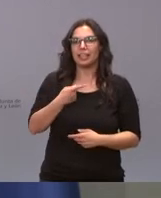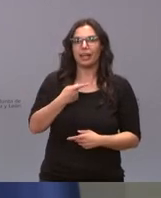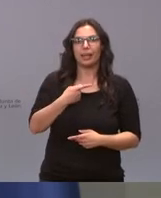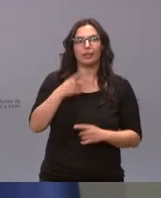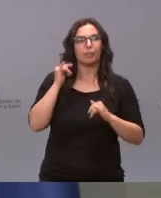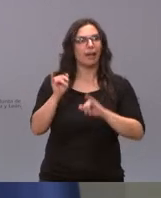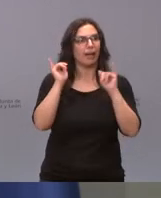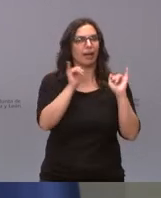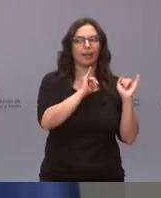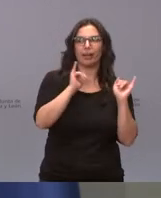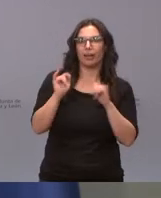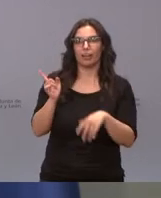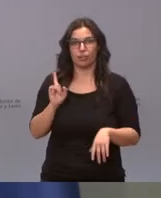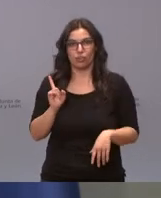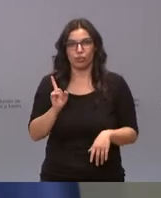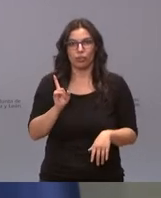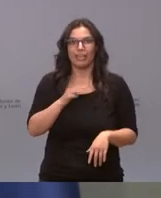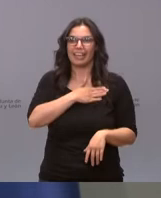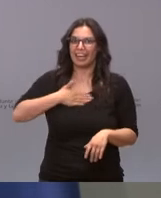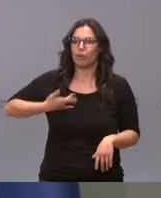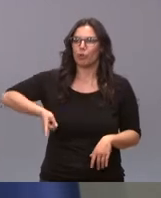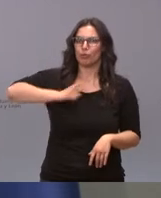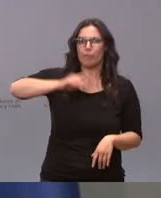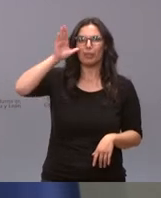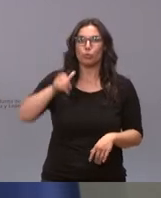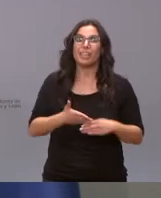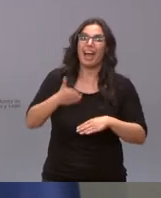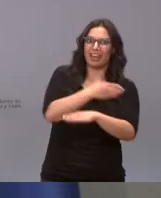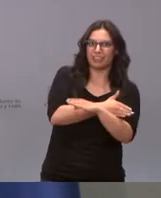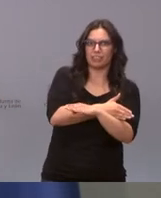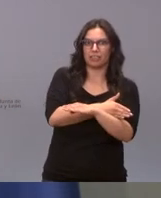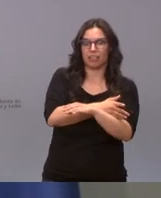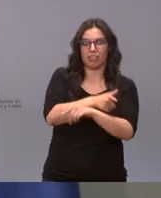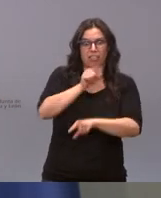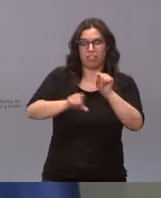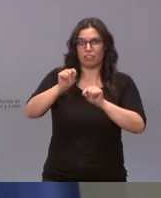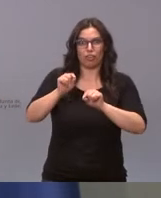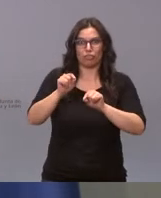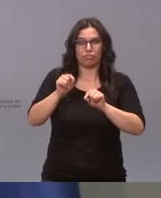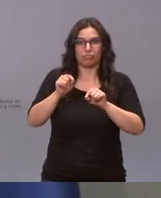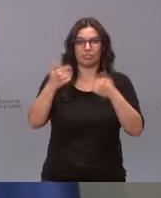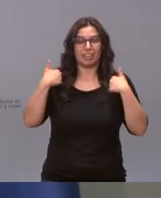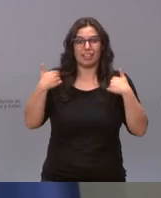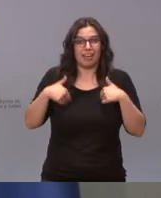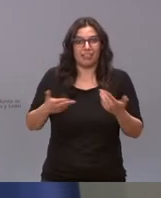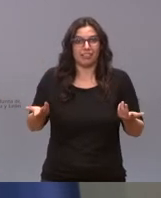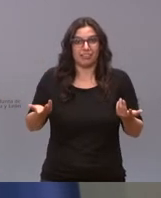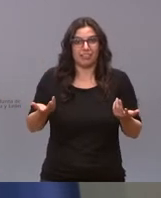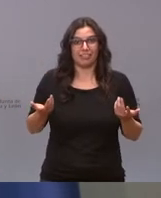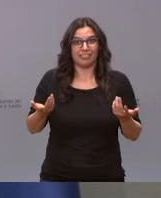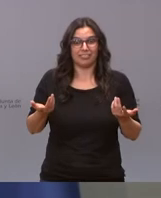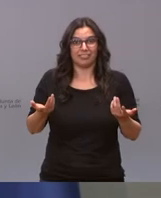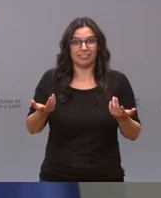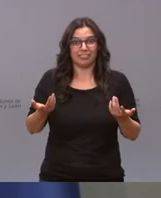lo que queremos es que se nos escuchase antes de la toma de decisiones pues que la toma de decisiones al respecto al final de la crisis ya se ha hecho